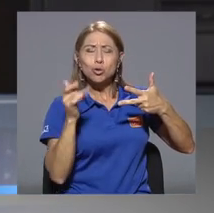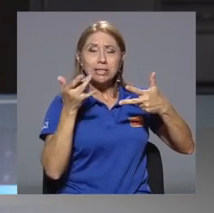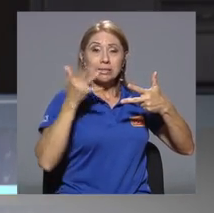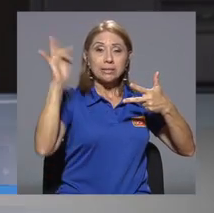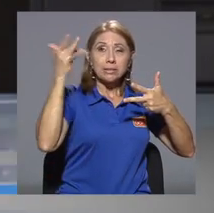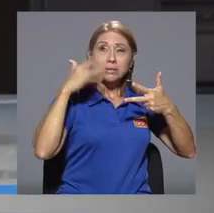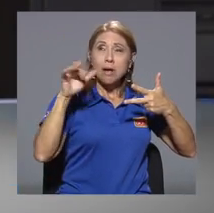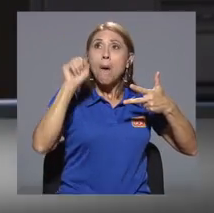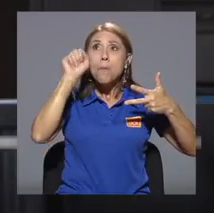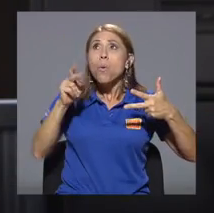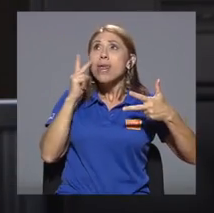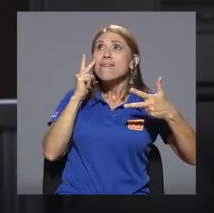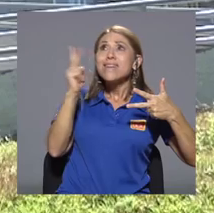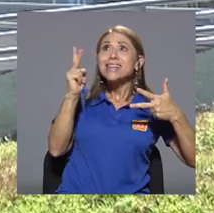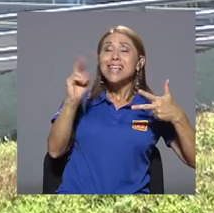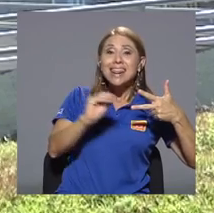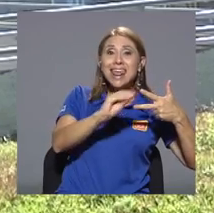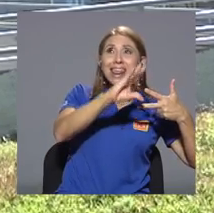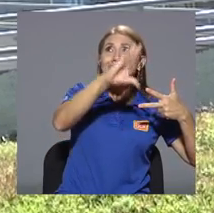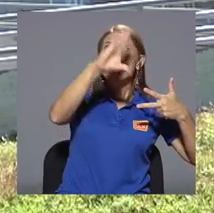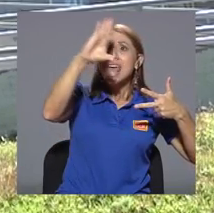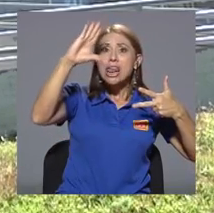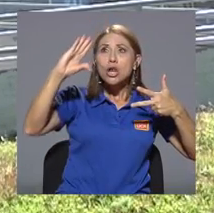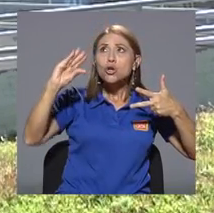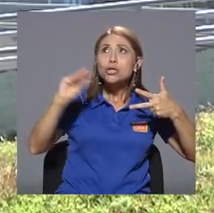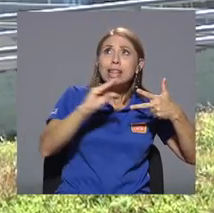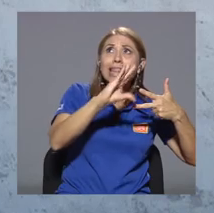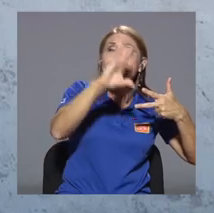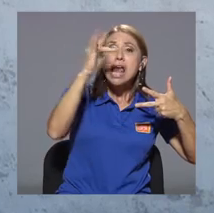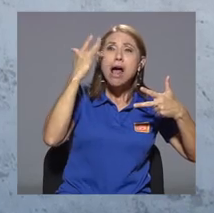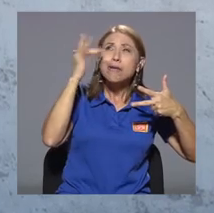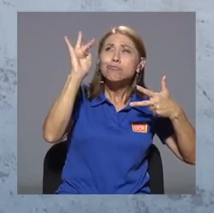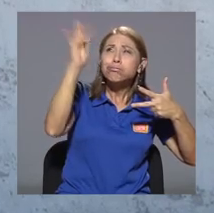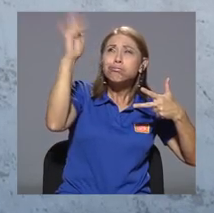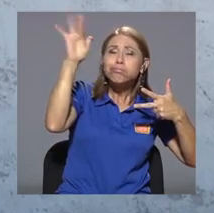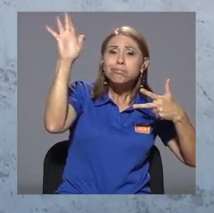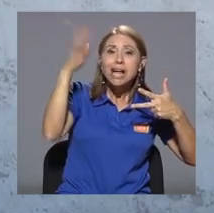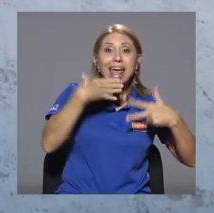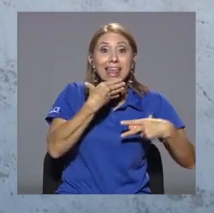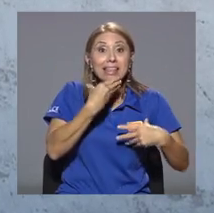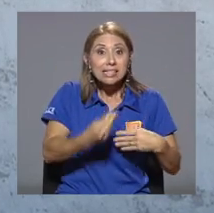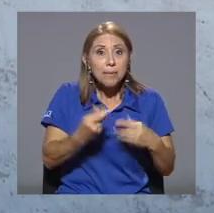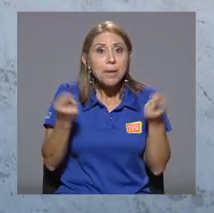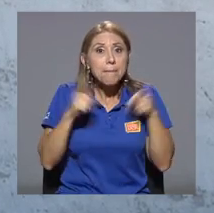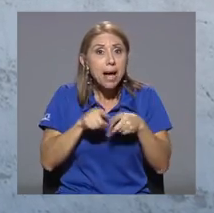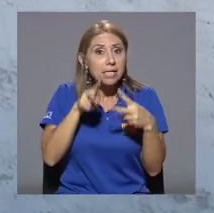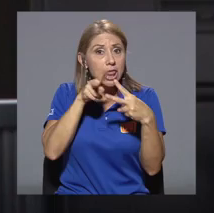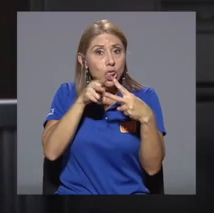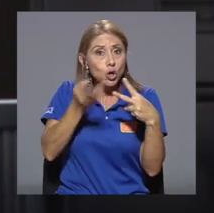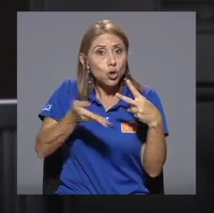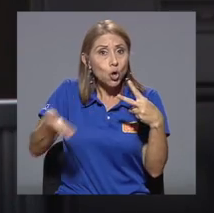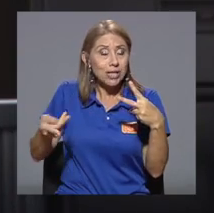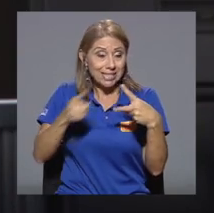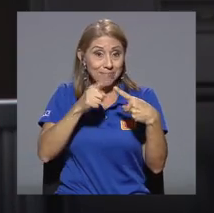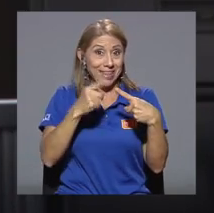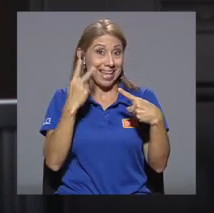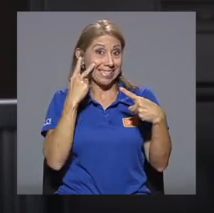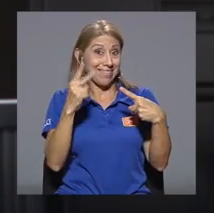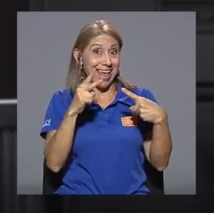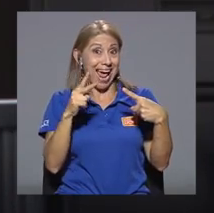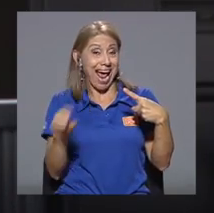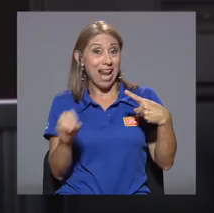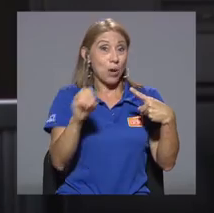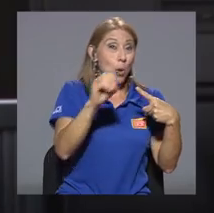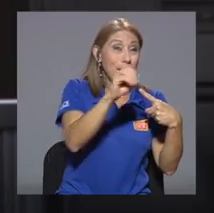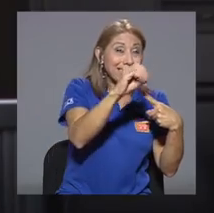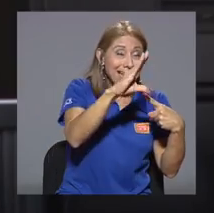brillante que puede verse de día, inclusive, como un punto brillante. Entonces en diciembre podrán pasar dos cosas, que es lo más probable, o que se vea al anochecer al oeste o que